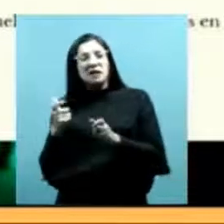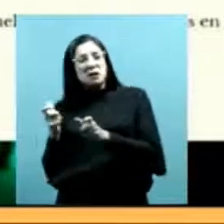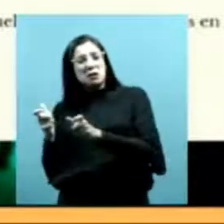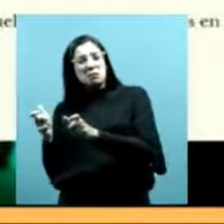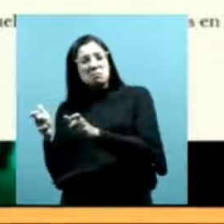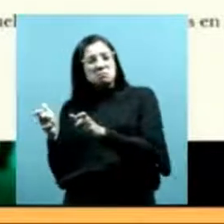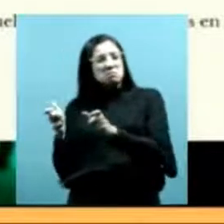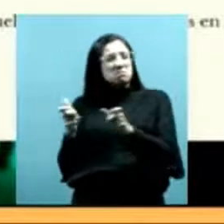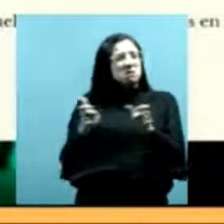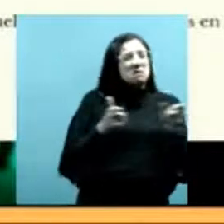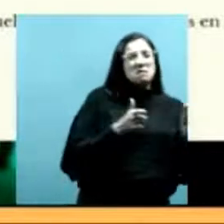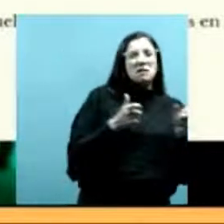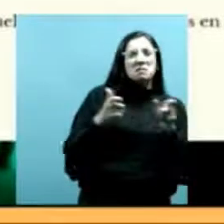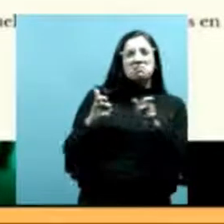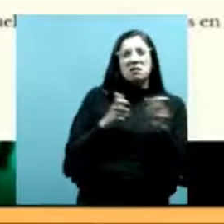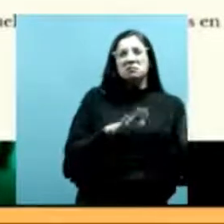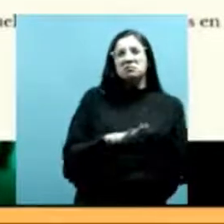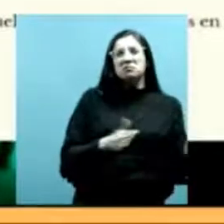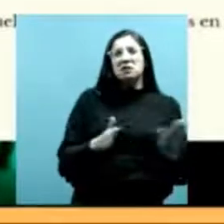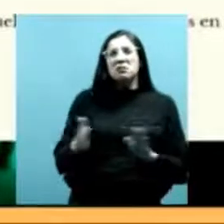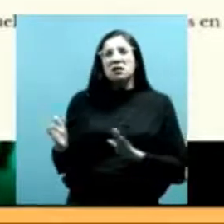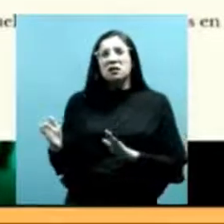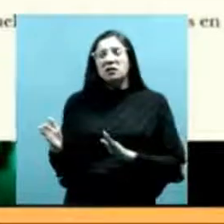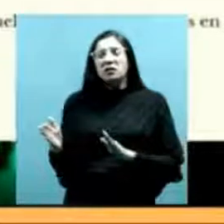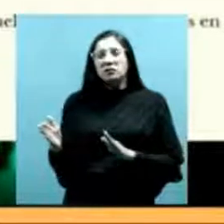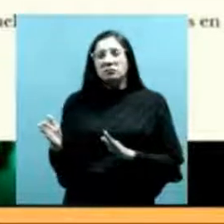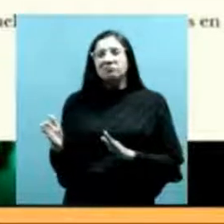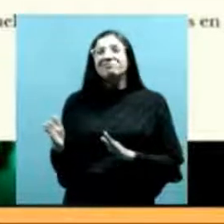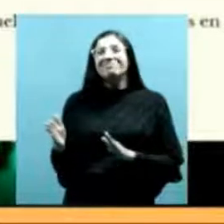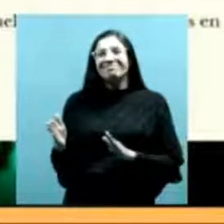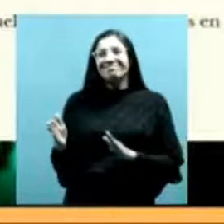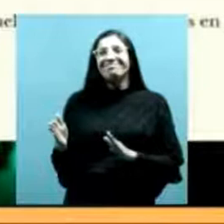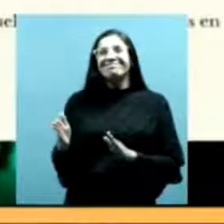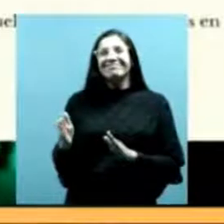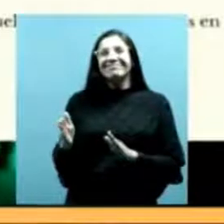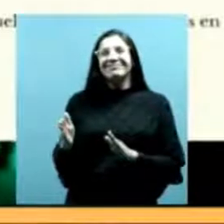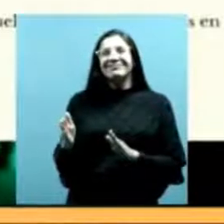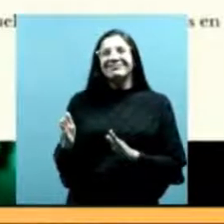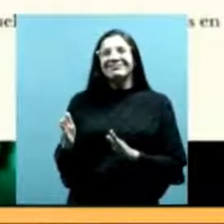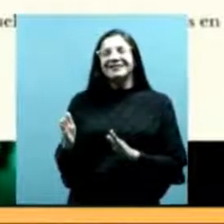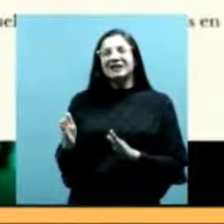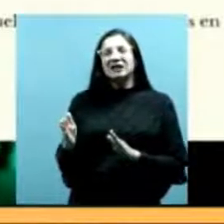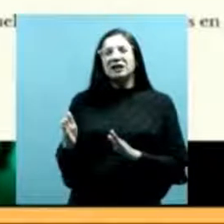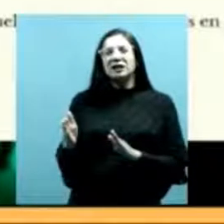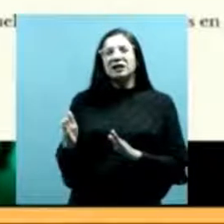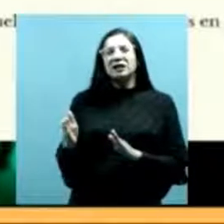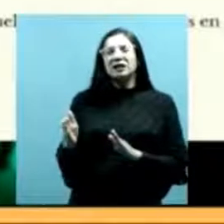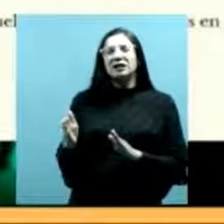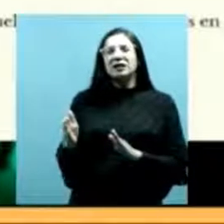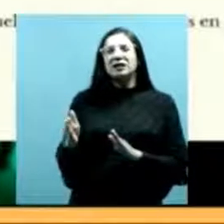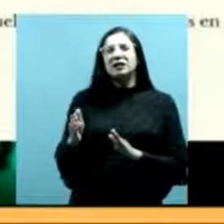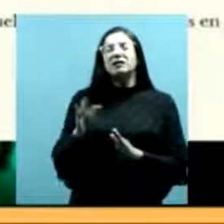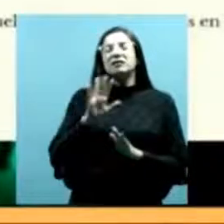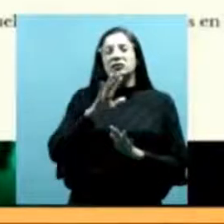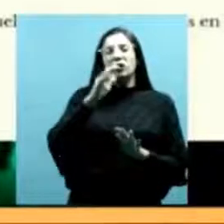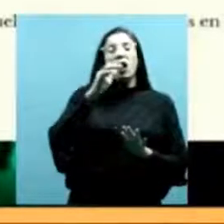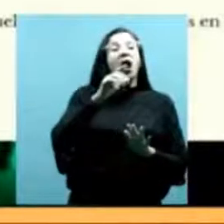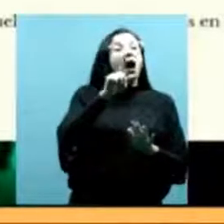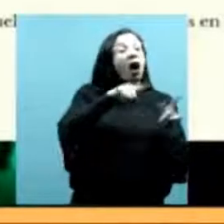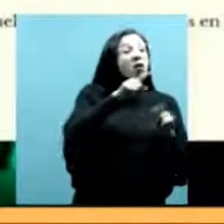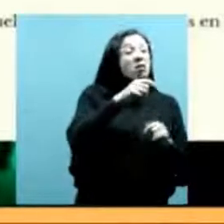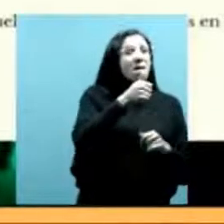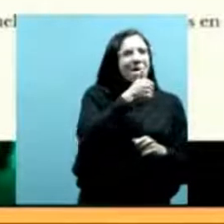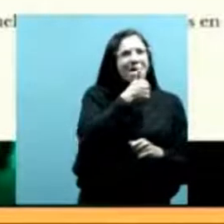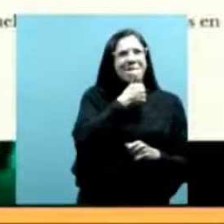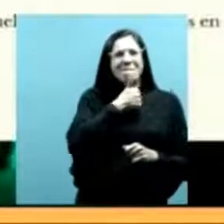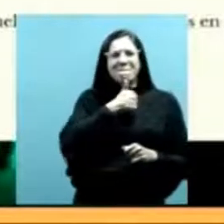a traer entonces así los enrolaron enrolaron quiere decir que los llevaron al ejército los agarraron